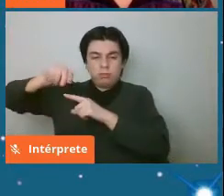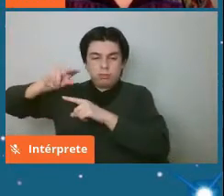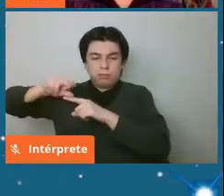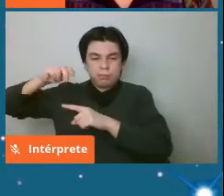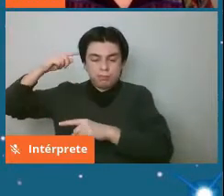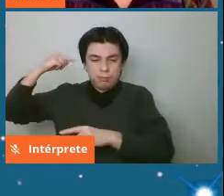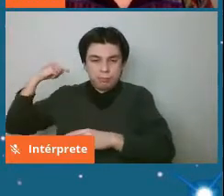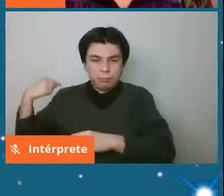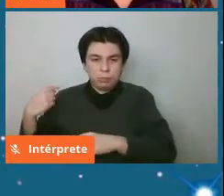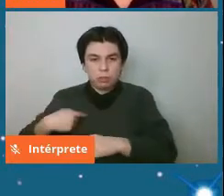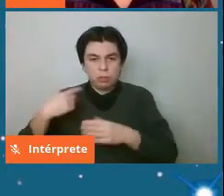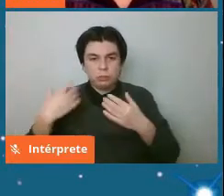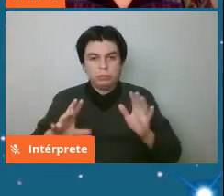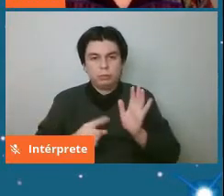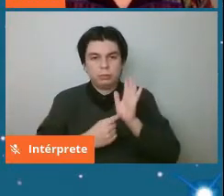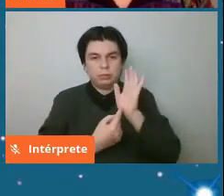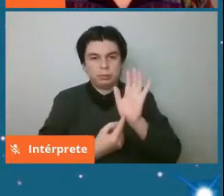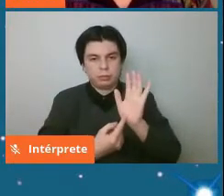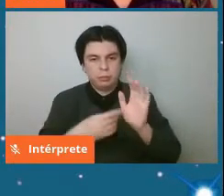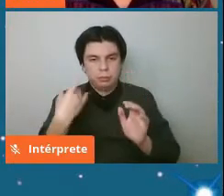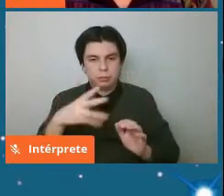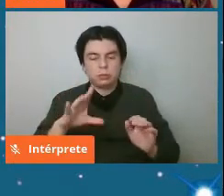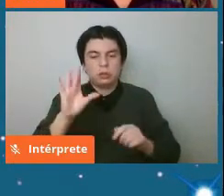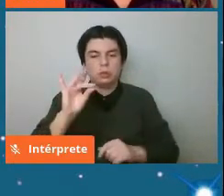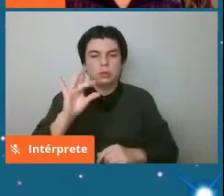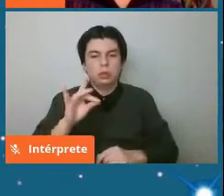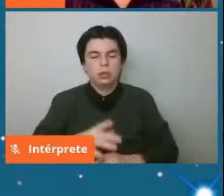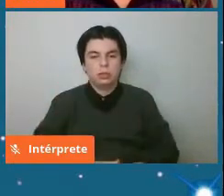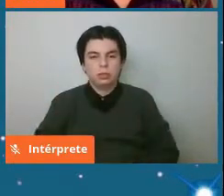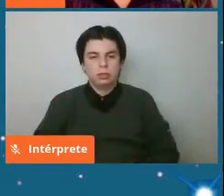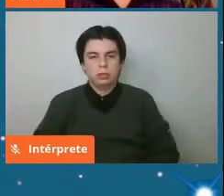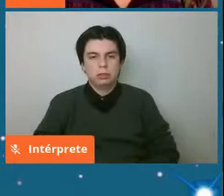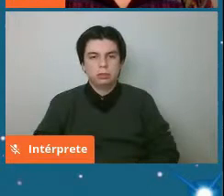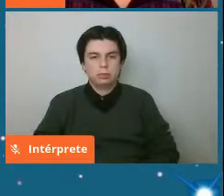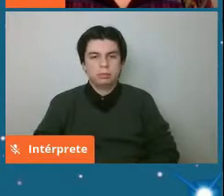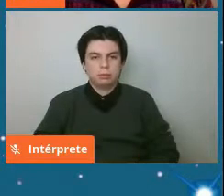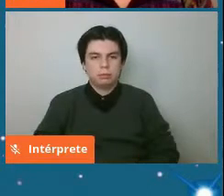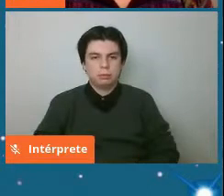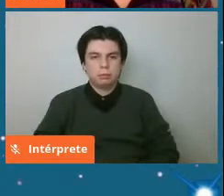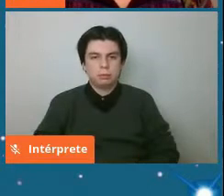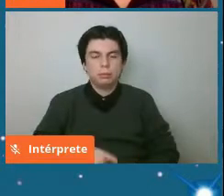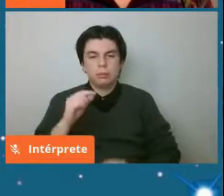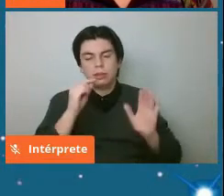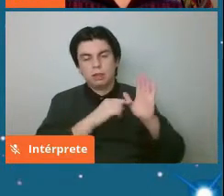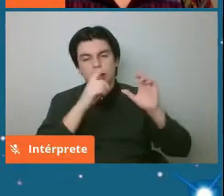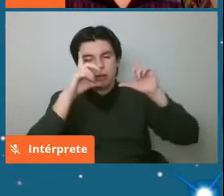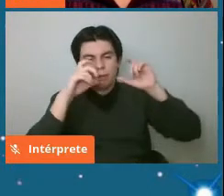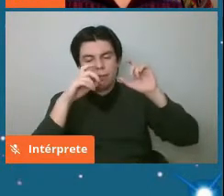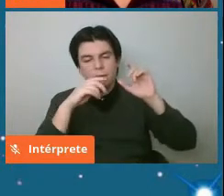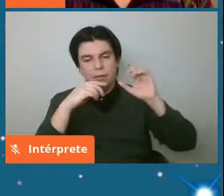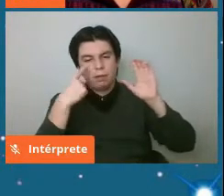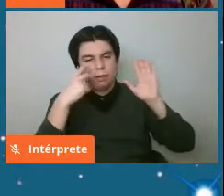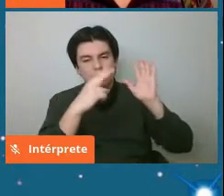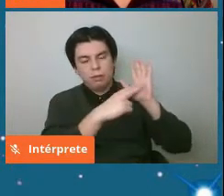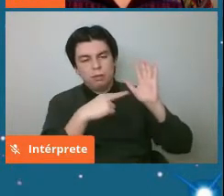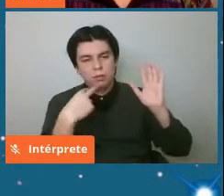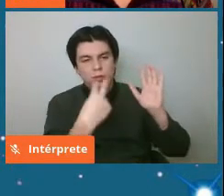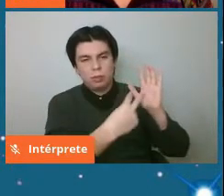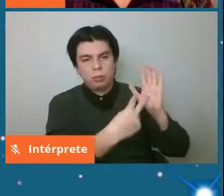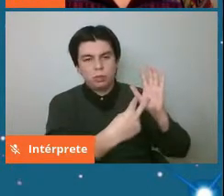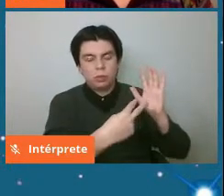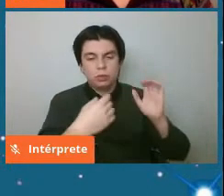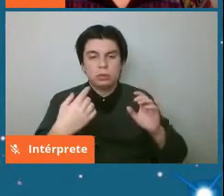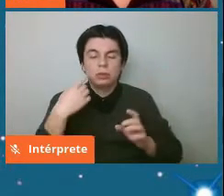mostrado donde donde están sus edades y lo que vemos entonces de cuando